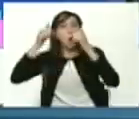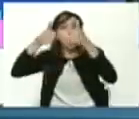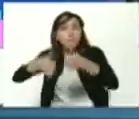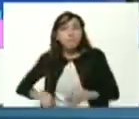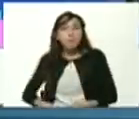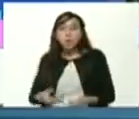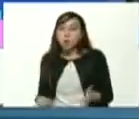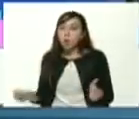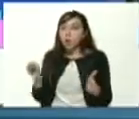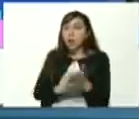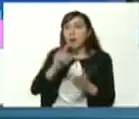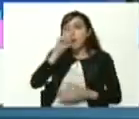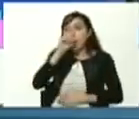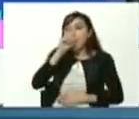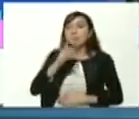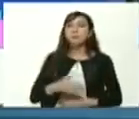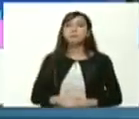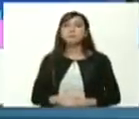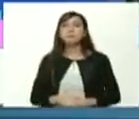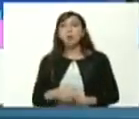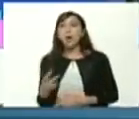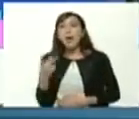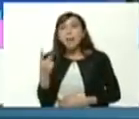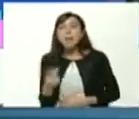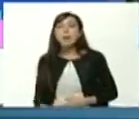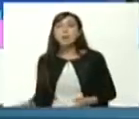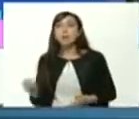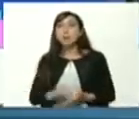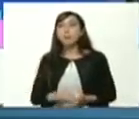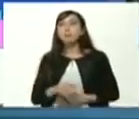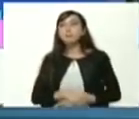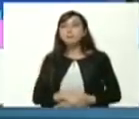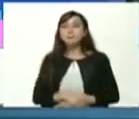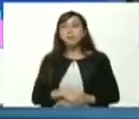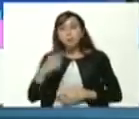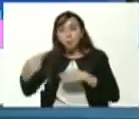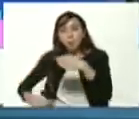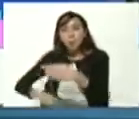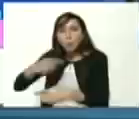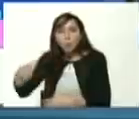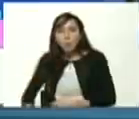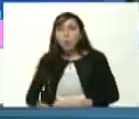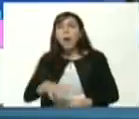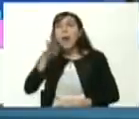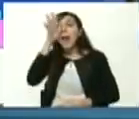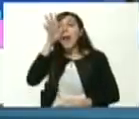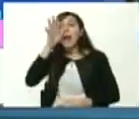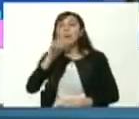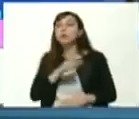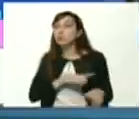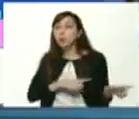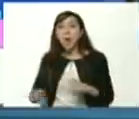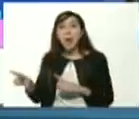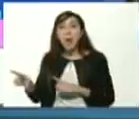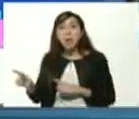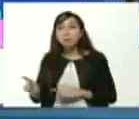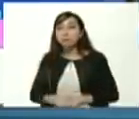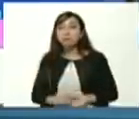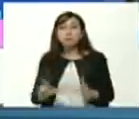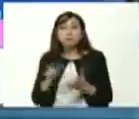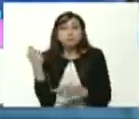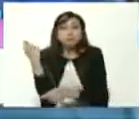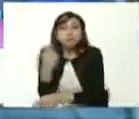haciendo su primer año y van a pasar al segundo año hasta los que están en quinto año que ya se despiden de su liceo